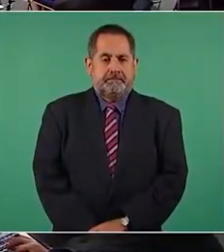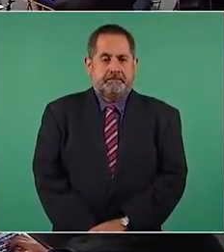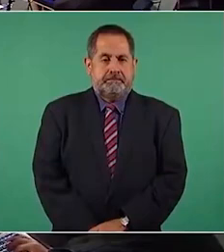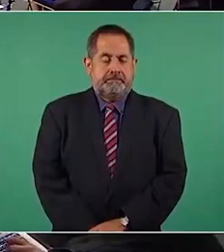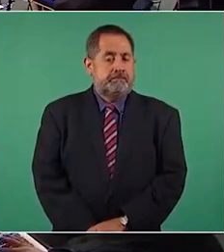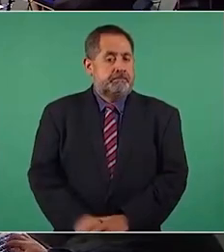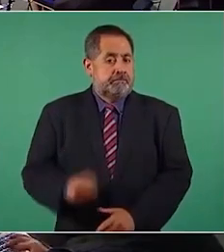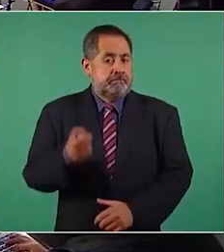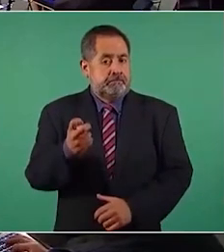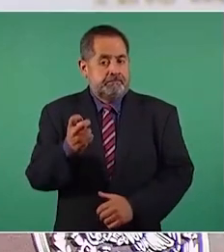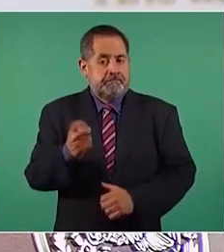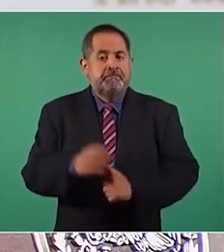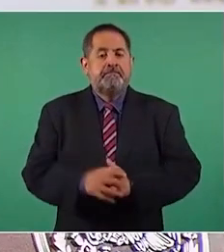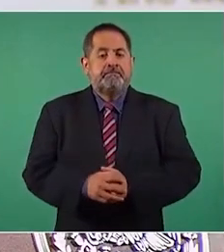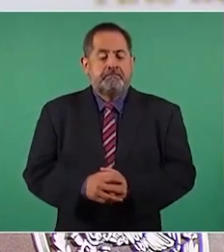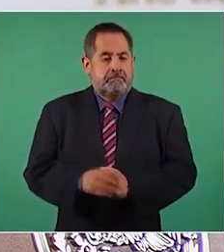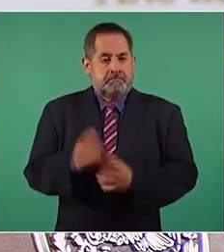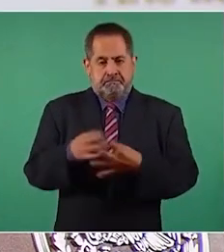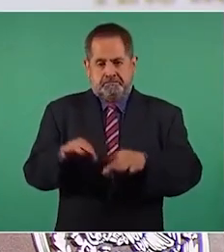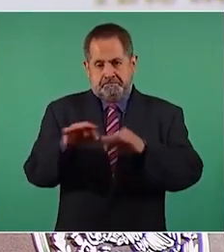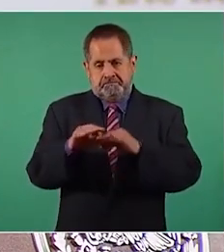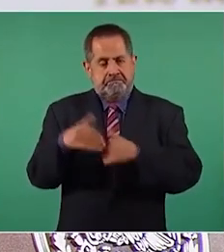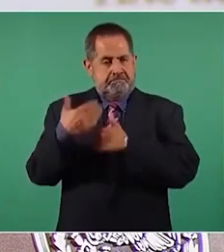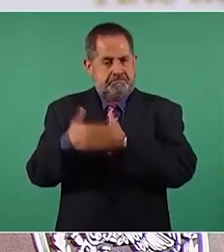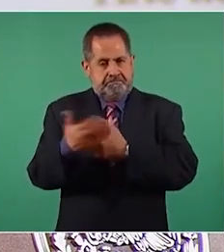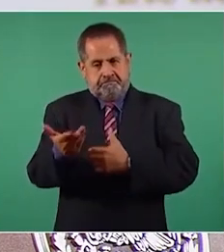Esto es importante.